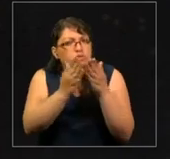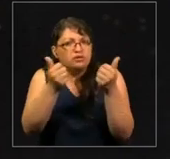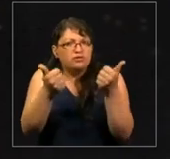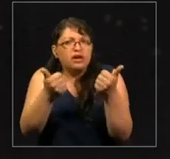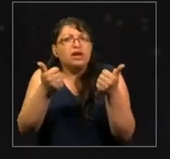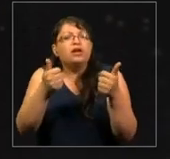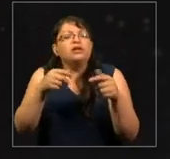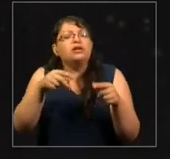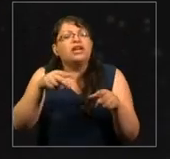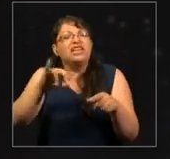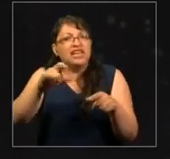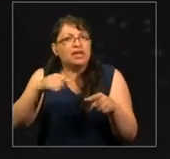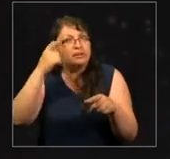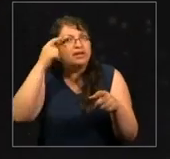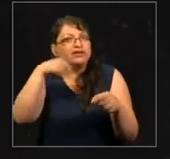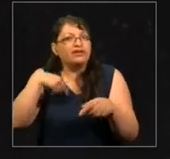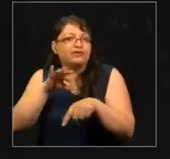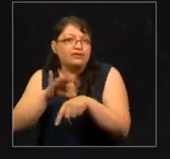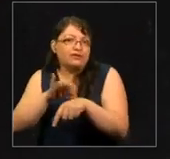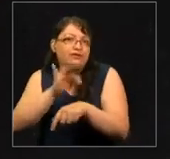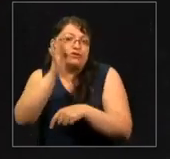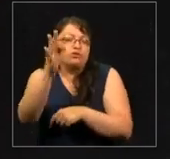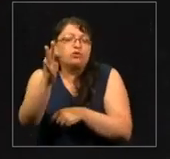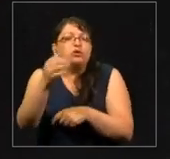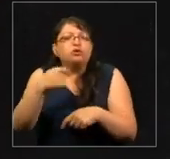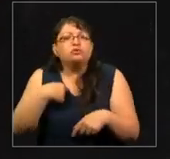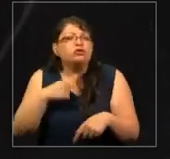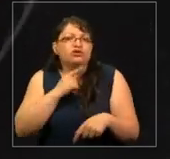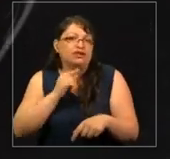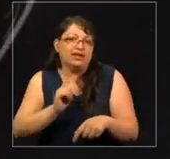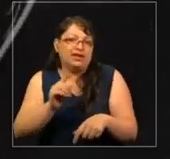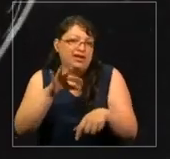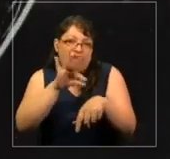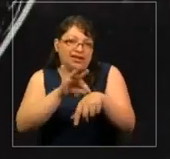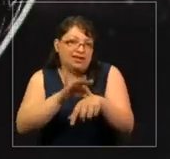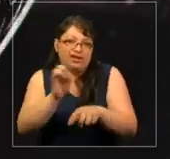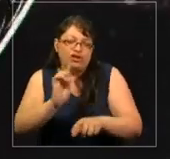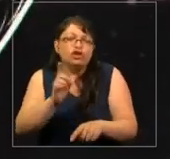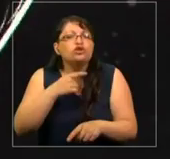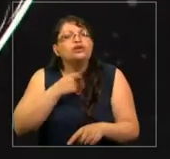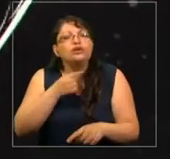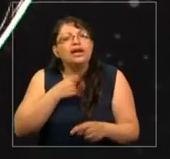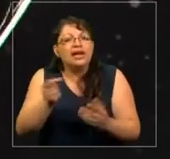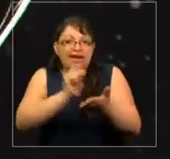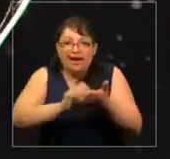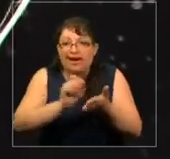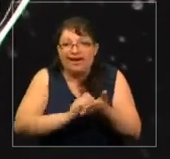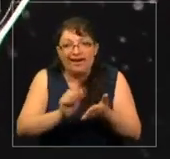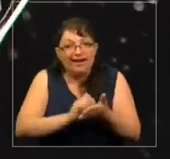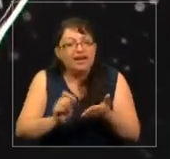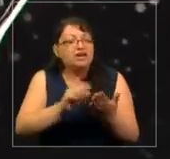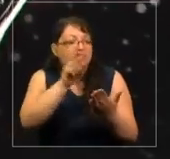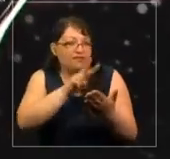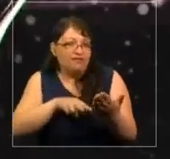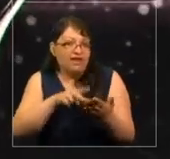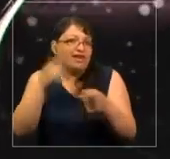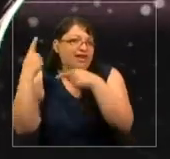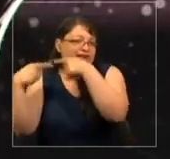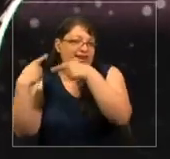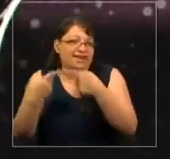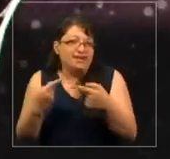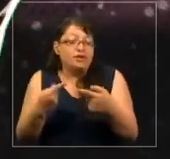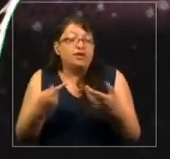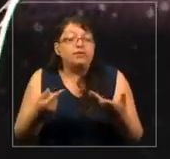esperaba que yo fuera una doctora. Y yo no quería ser una doctora, yo solo quería escribir y leer historias.